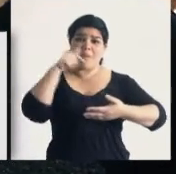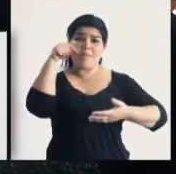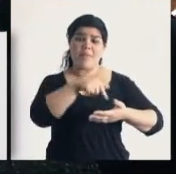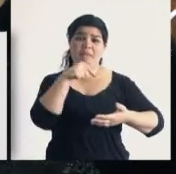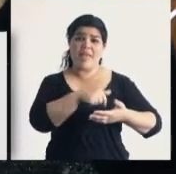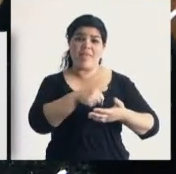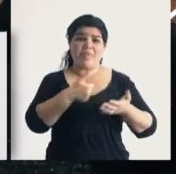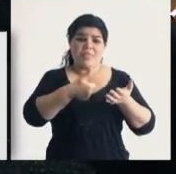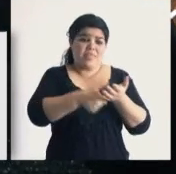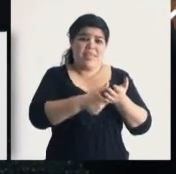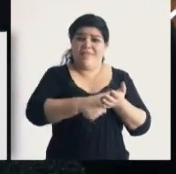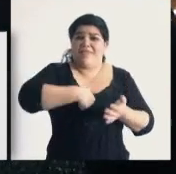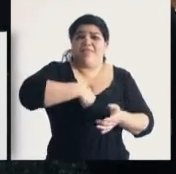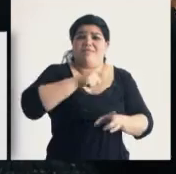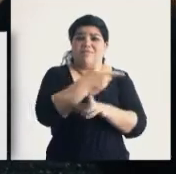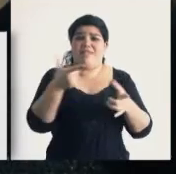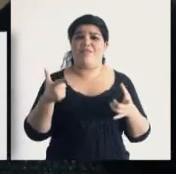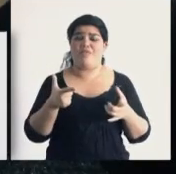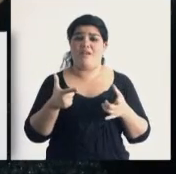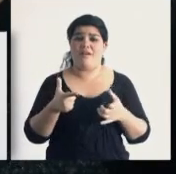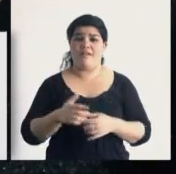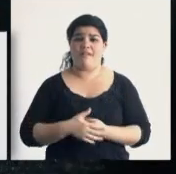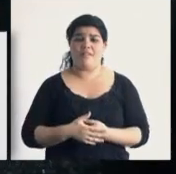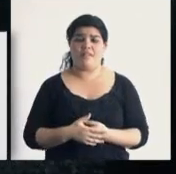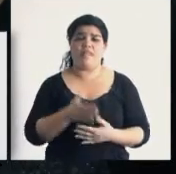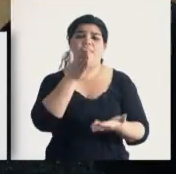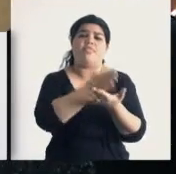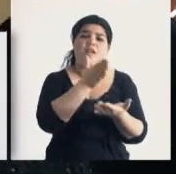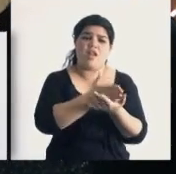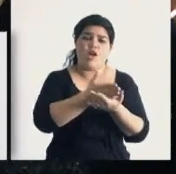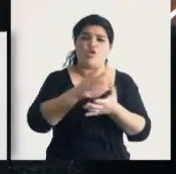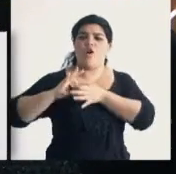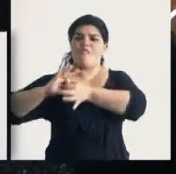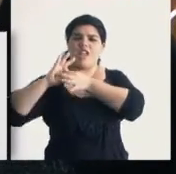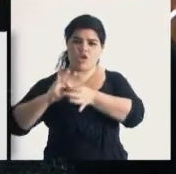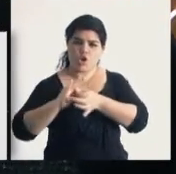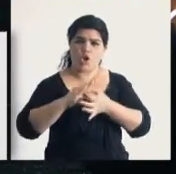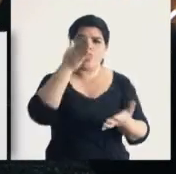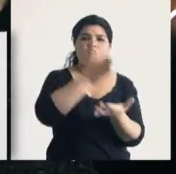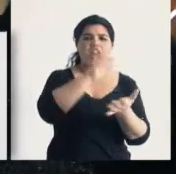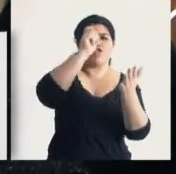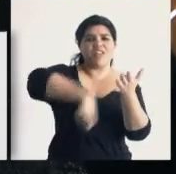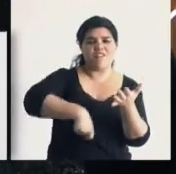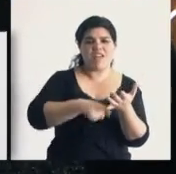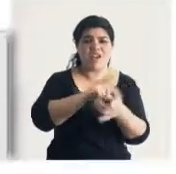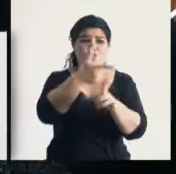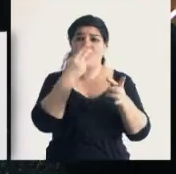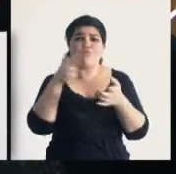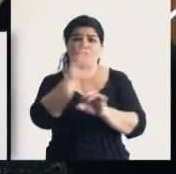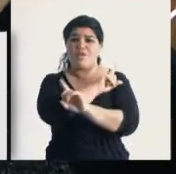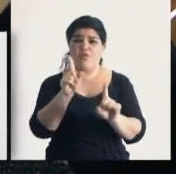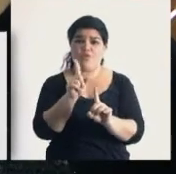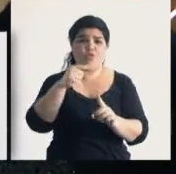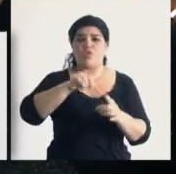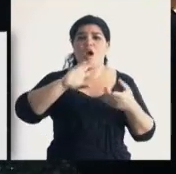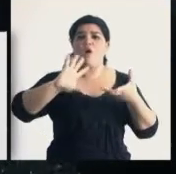tiempo el niño no ha gozado de su derecho a la identidad, de su derecho a la afiliación, estar inmediato inscrito. Entonces,